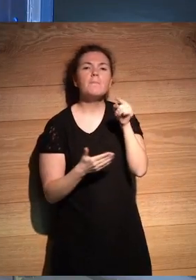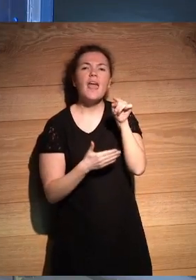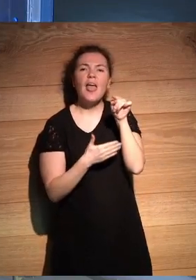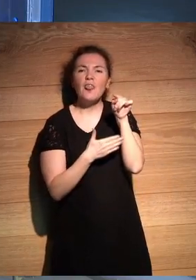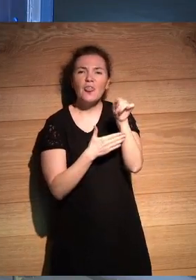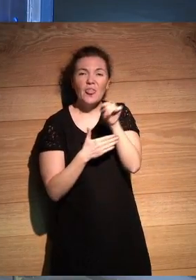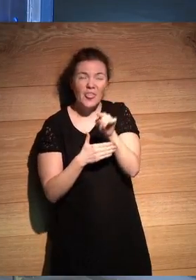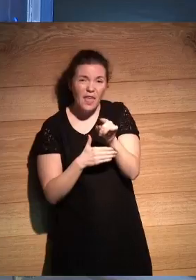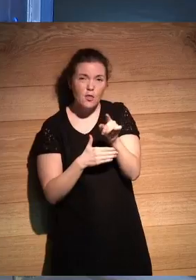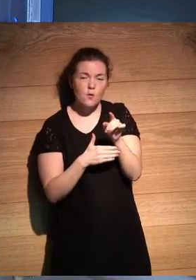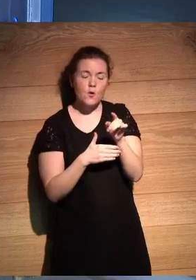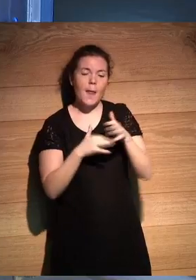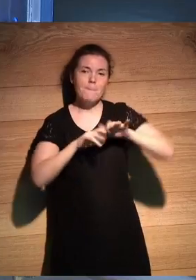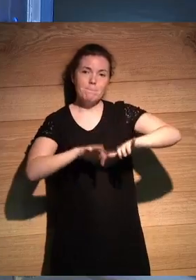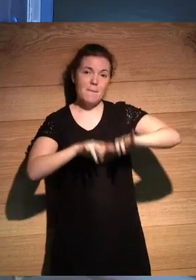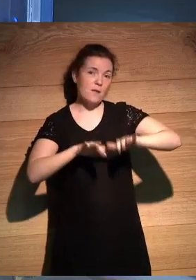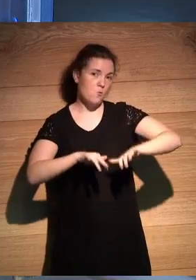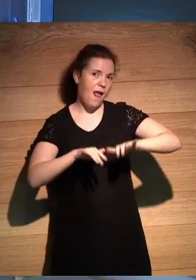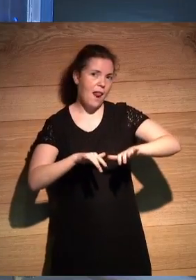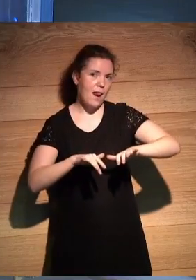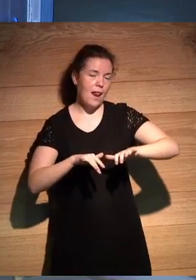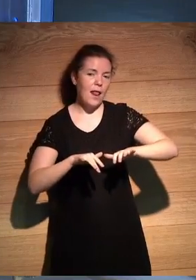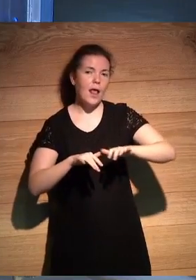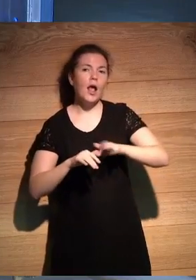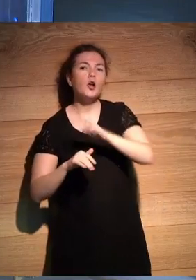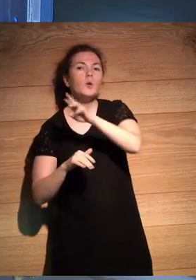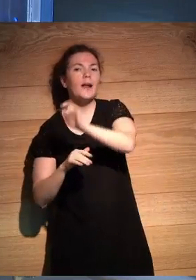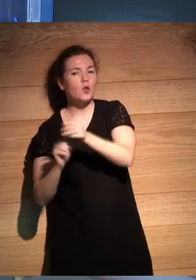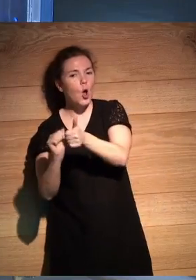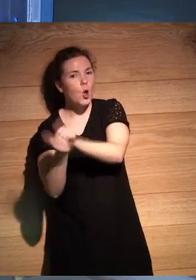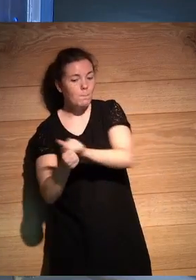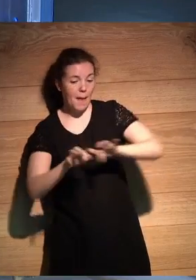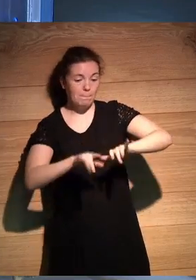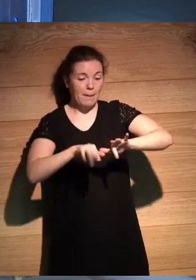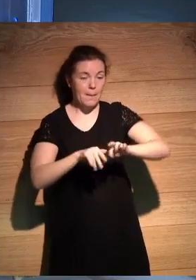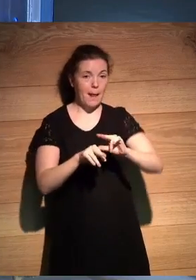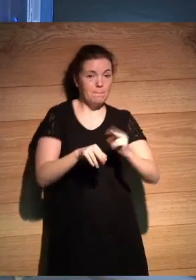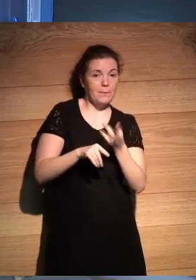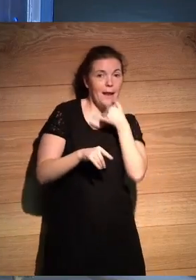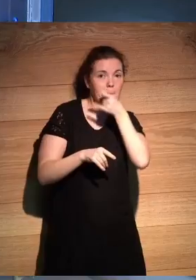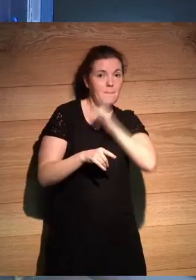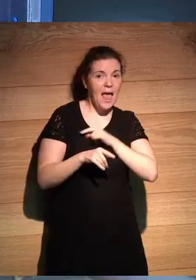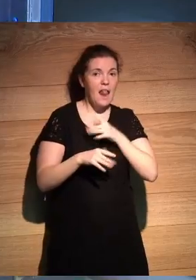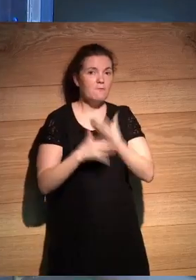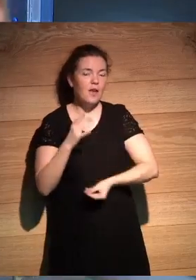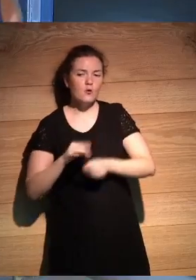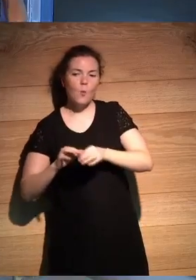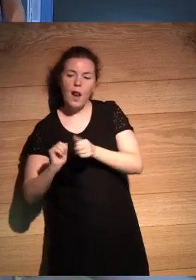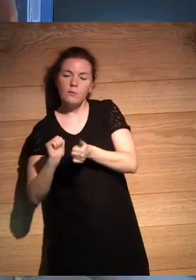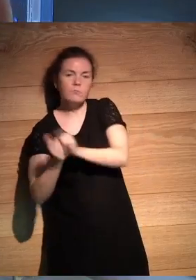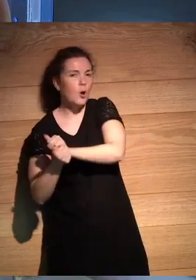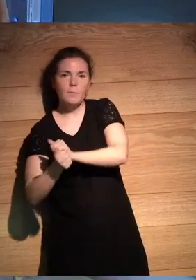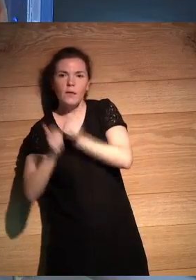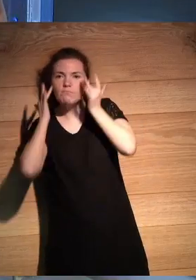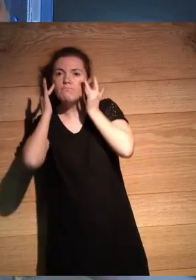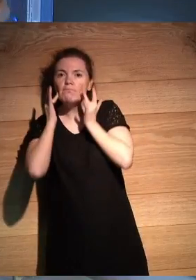hora de producción manual del Atlas que Roberto copia errado del propio Atlas dentro de la novela. Eso, que